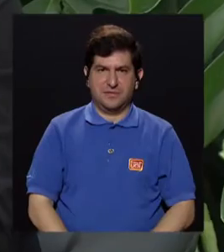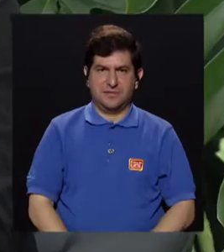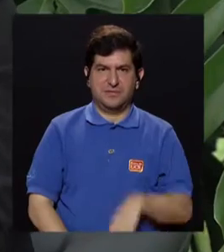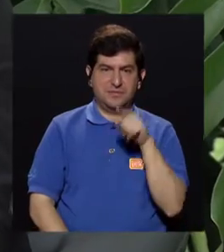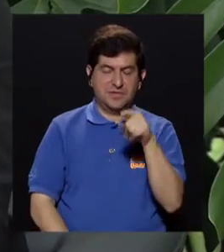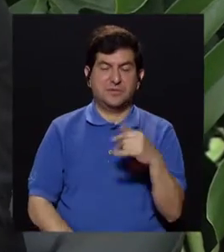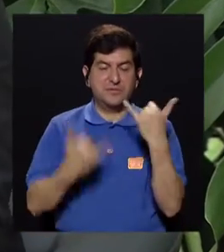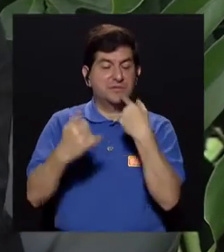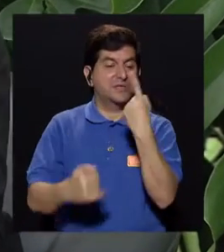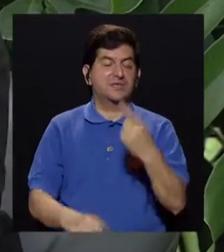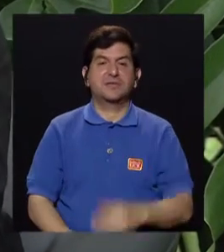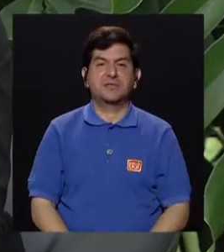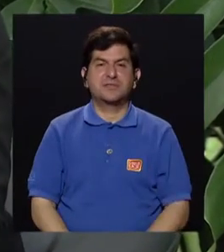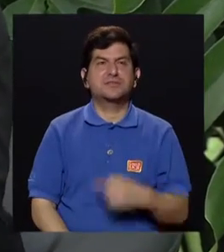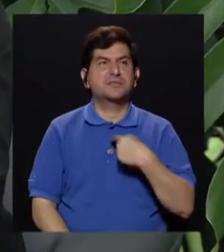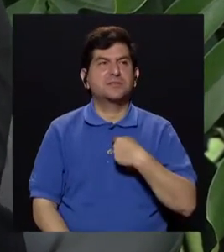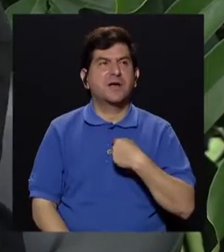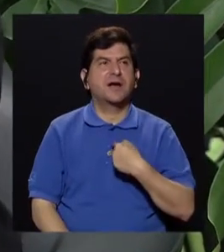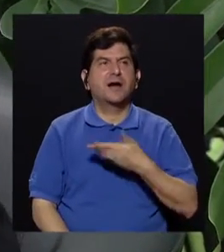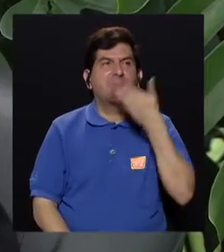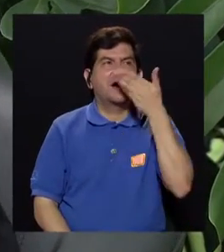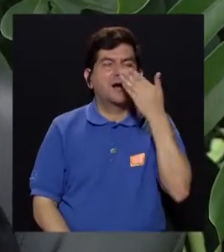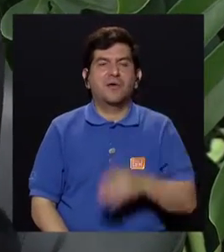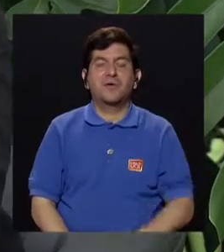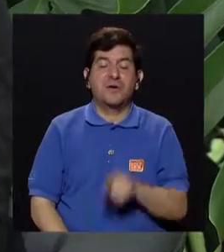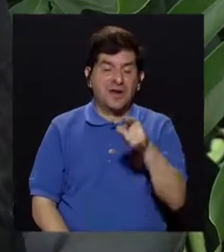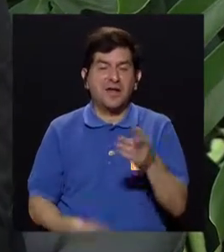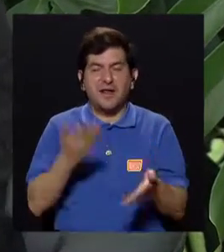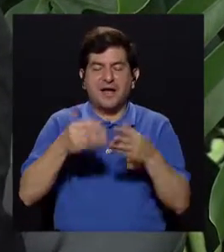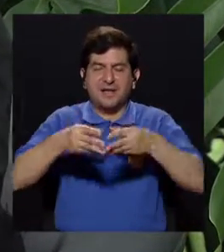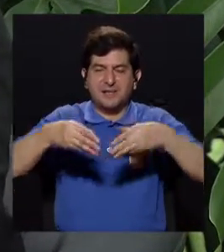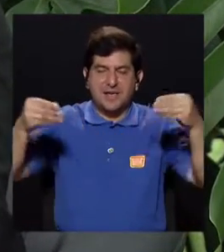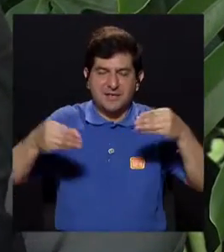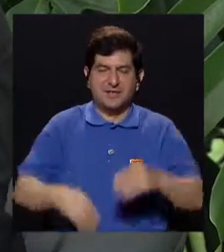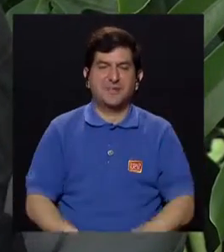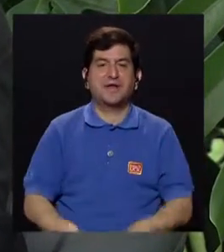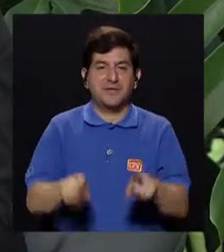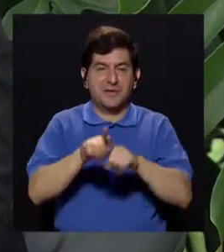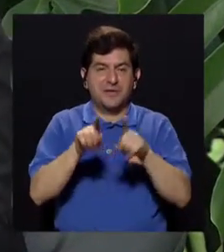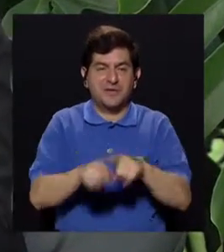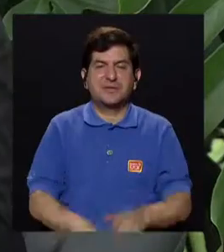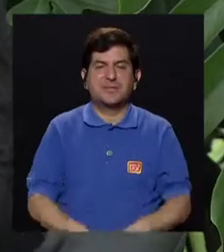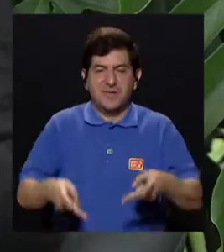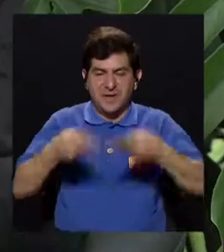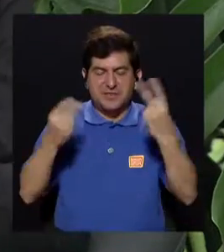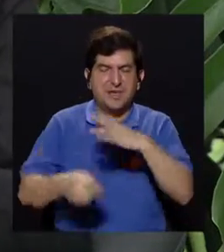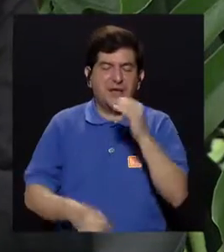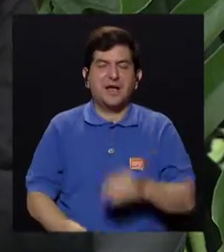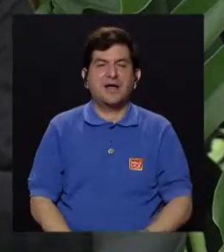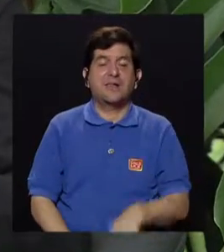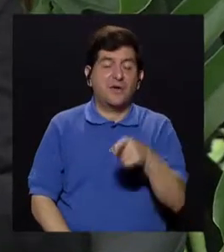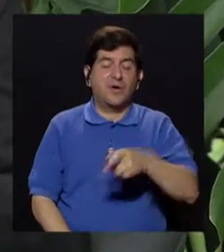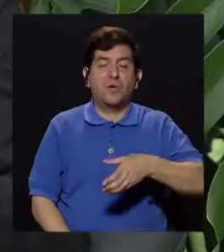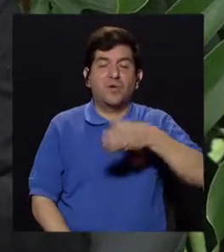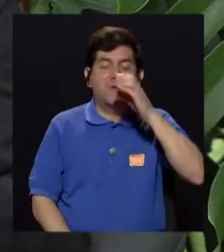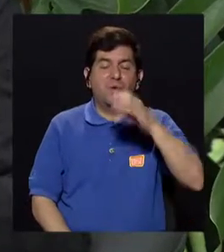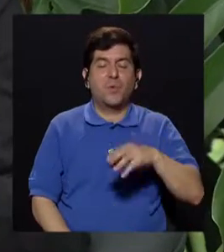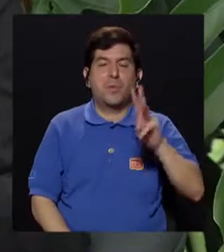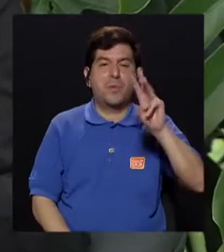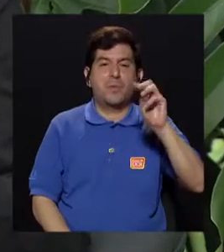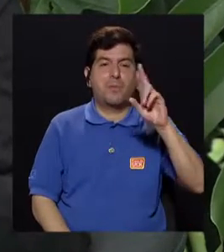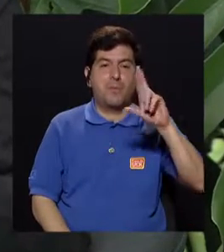y que usted entre y dice, me voy a la plátano maduro, o hay una ensaladita, qué rico, hay un fresco de mora. Esos son